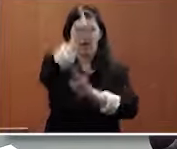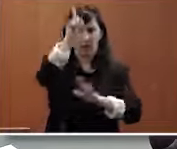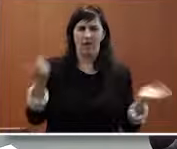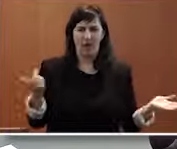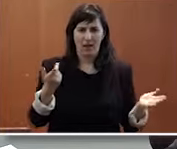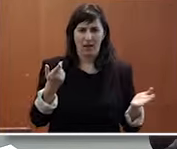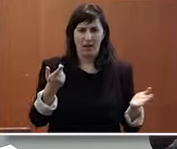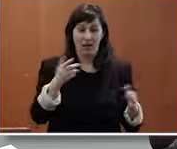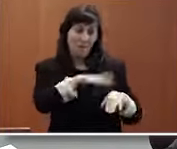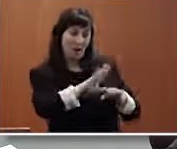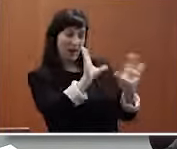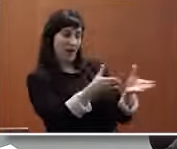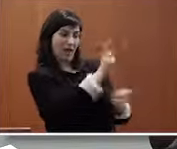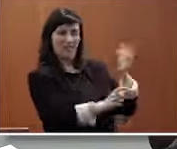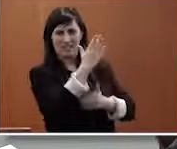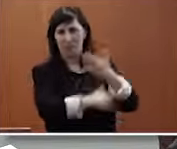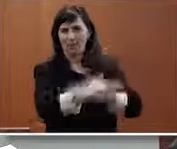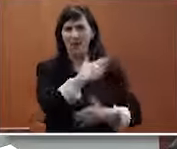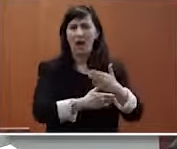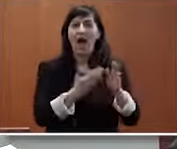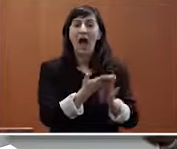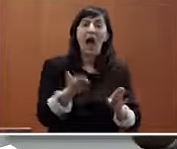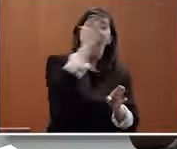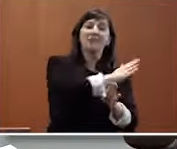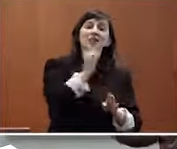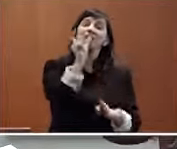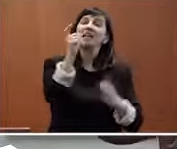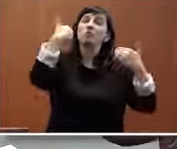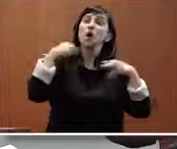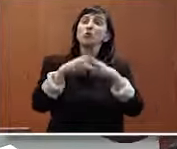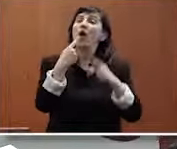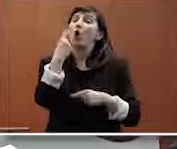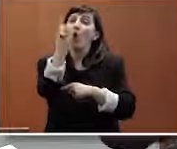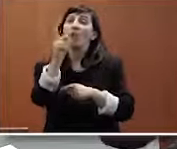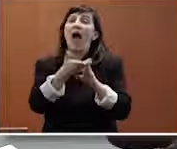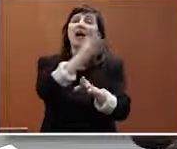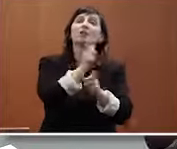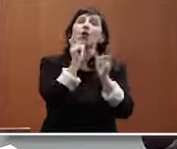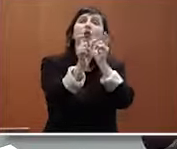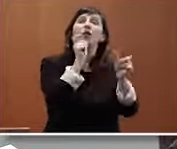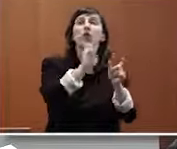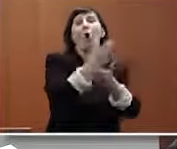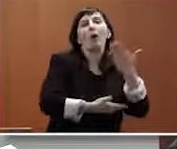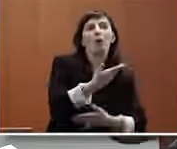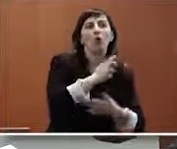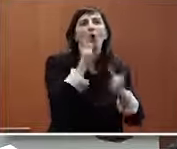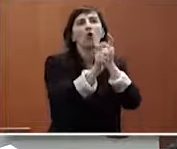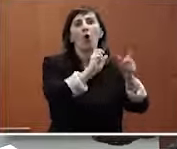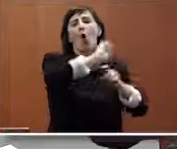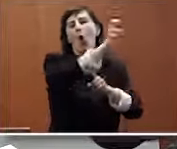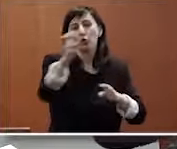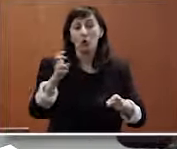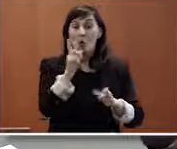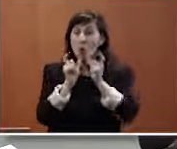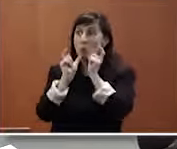normalización de las personas con discapacidad lo eran antes de que se hablara de responsabilidad social habría otro tipo de políticas de colaboraciones etcétera pero esta esta